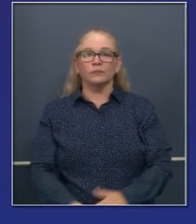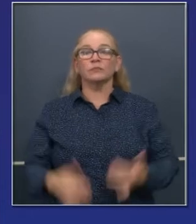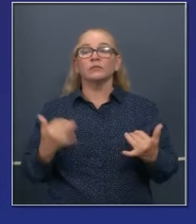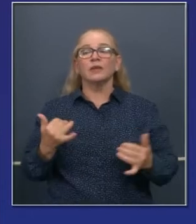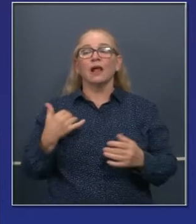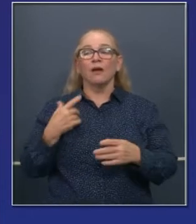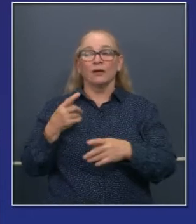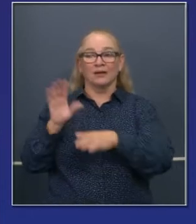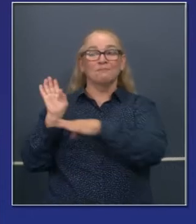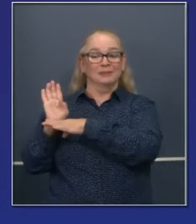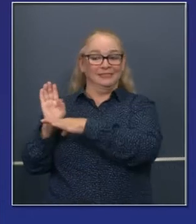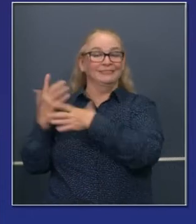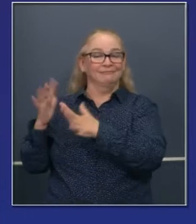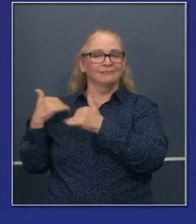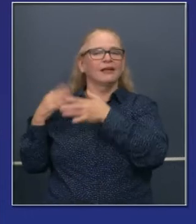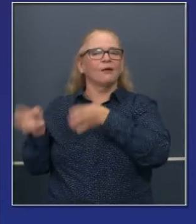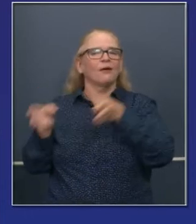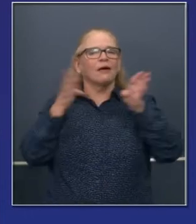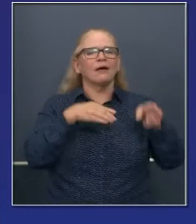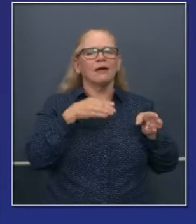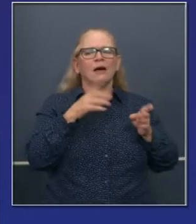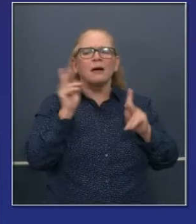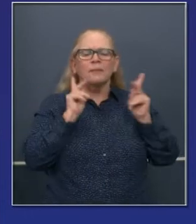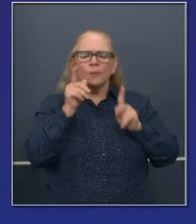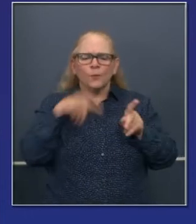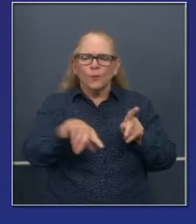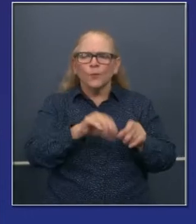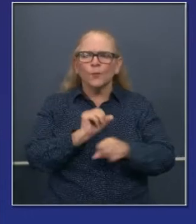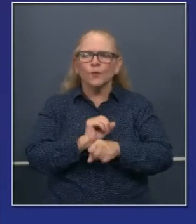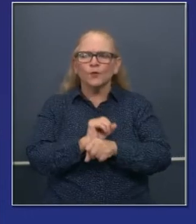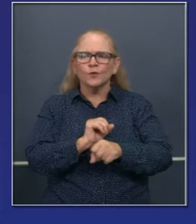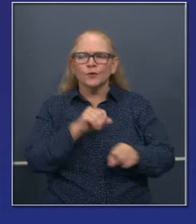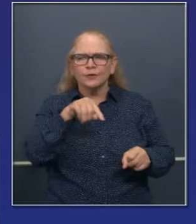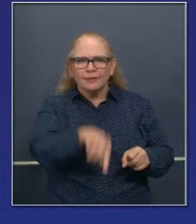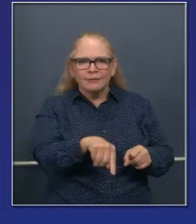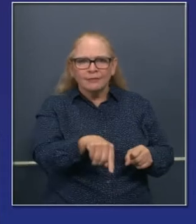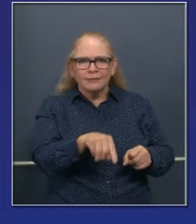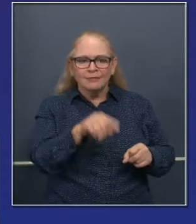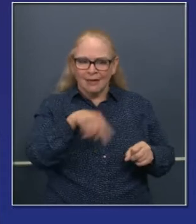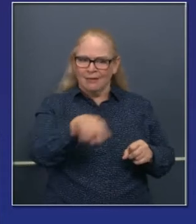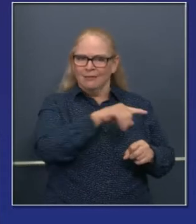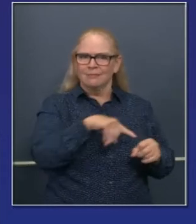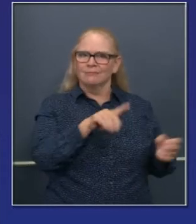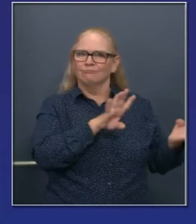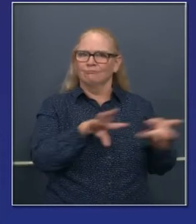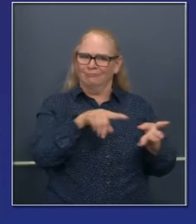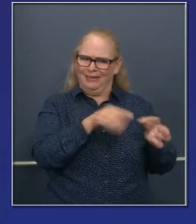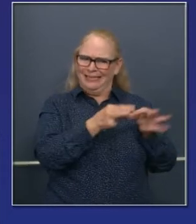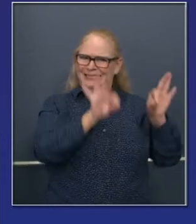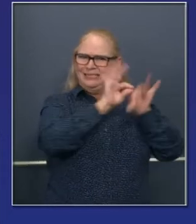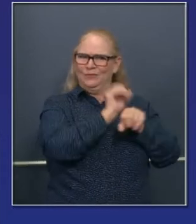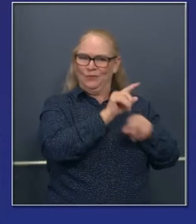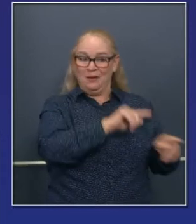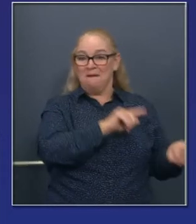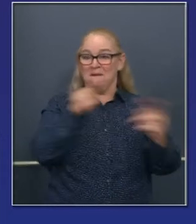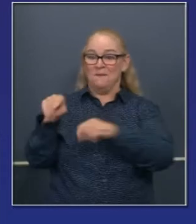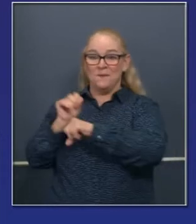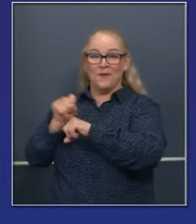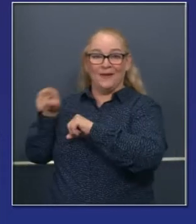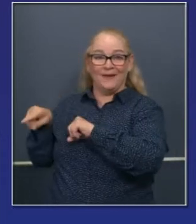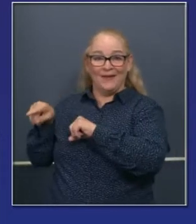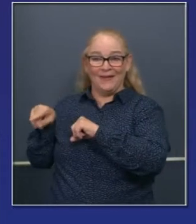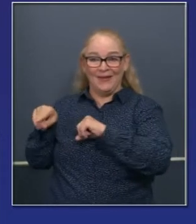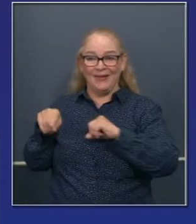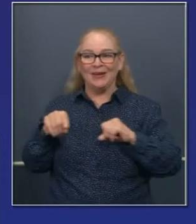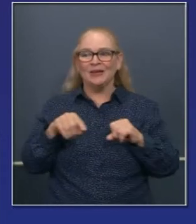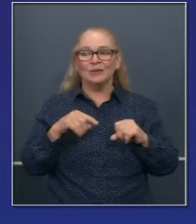acerca de la fuerza laboral. Entonces, es increíblemente importante para nosotros recalcar parte del trabajo que se ha hecho